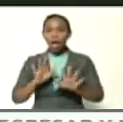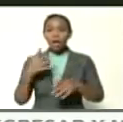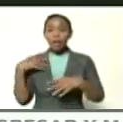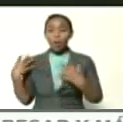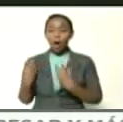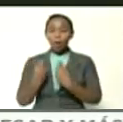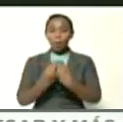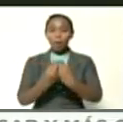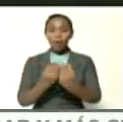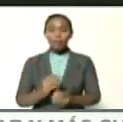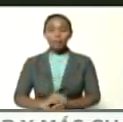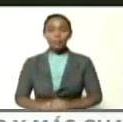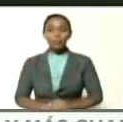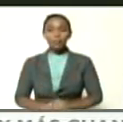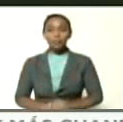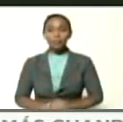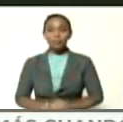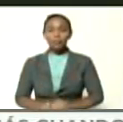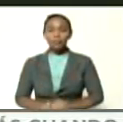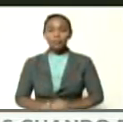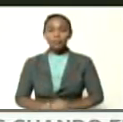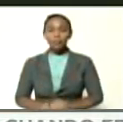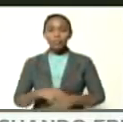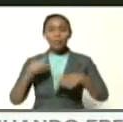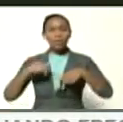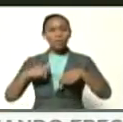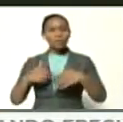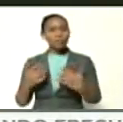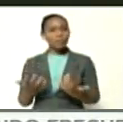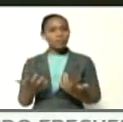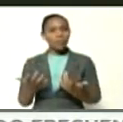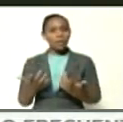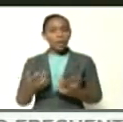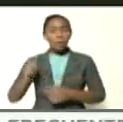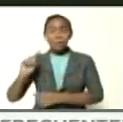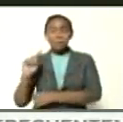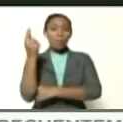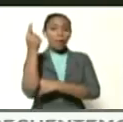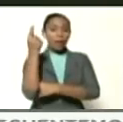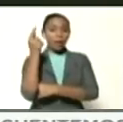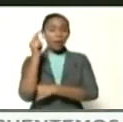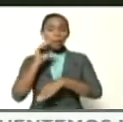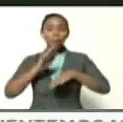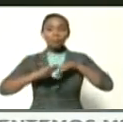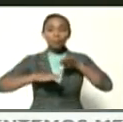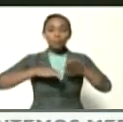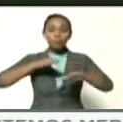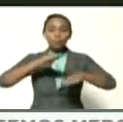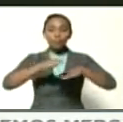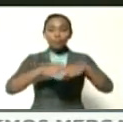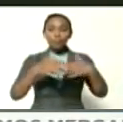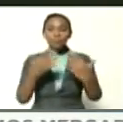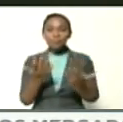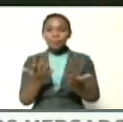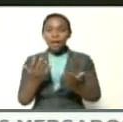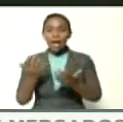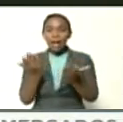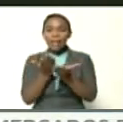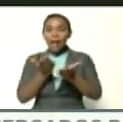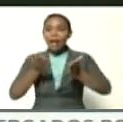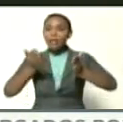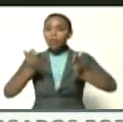acompañan a este primer paso de la Escuela